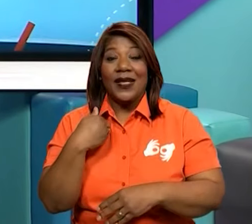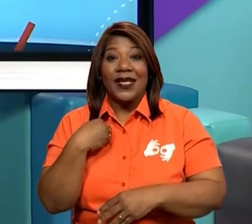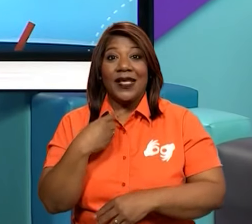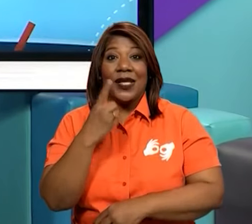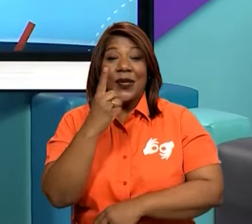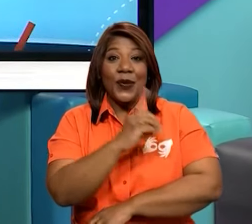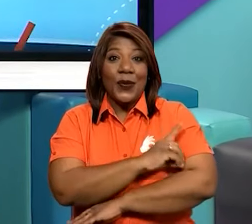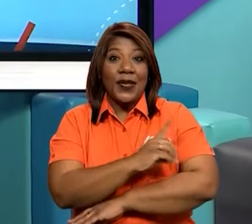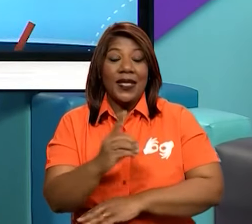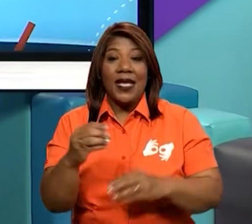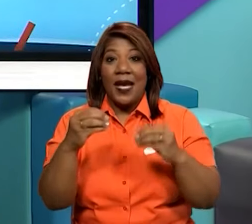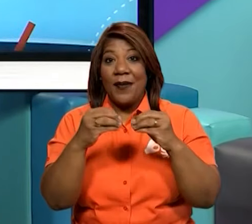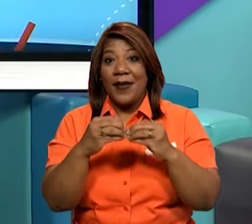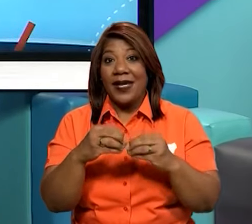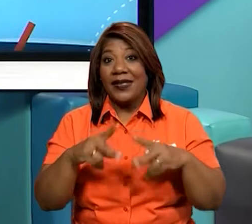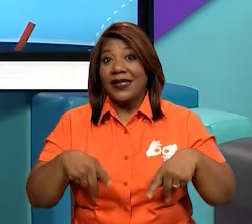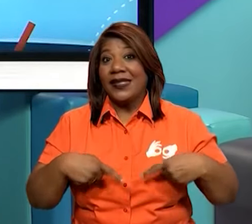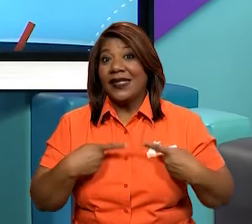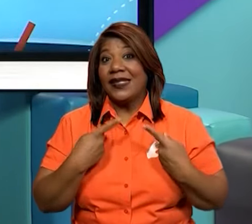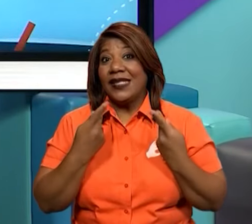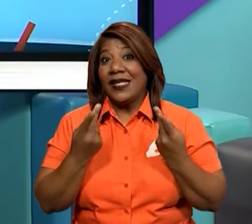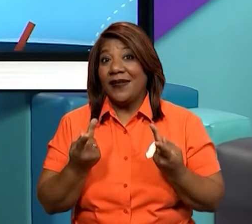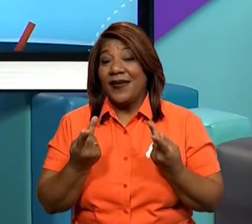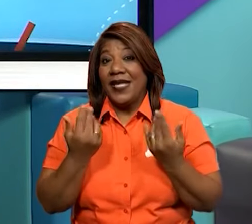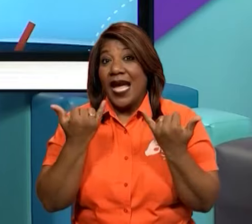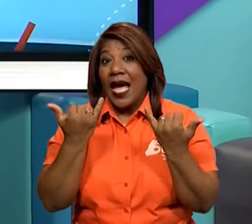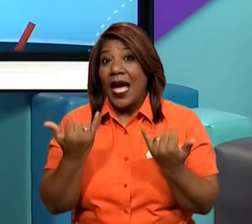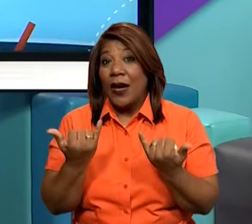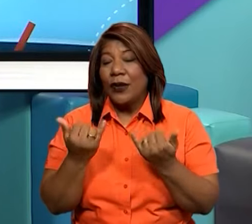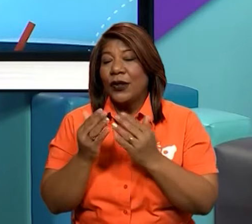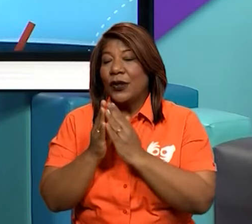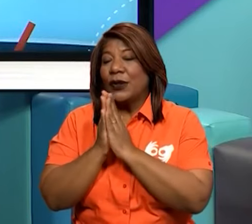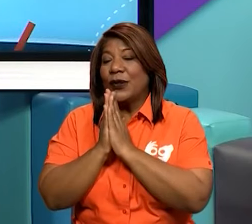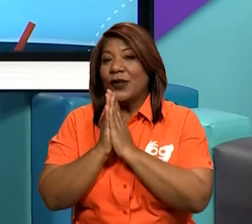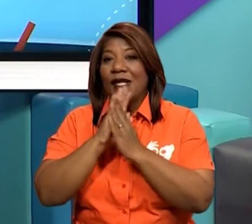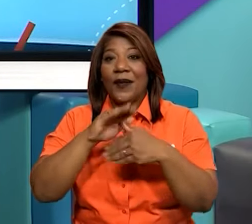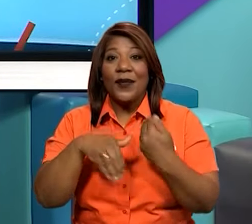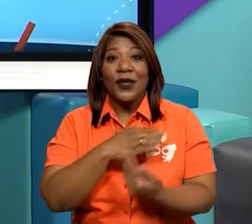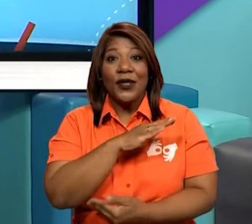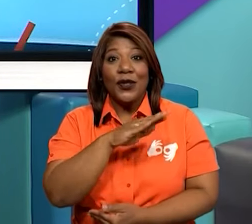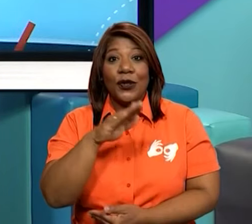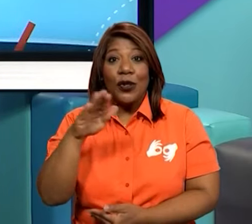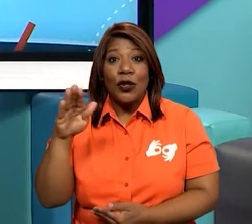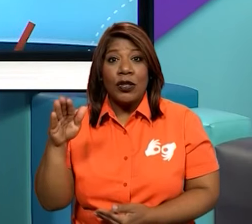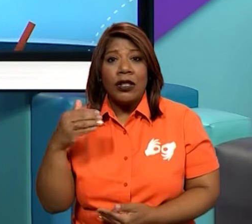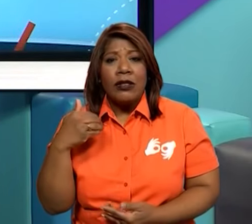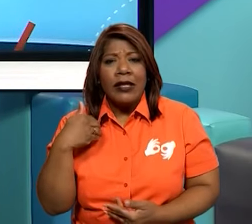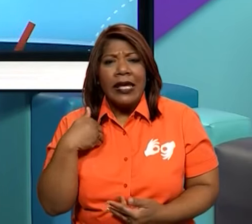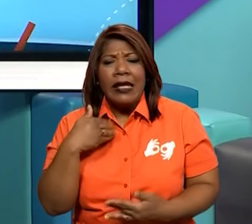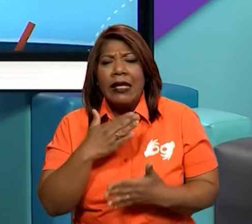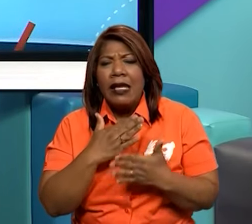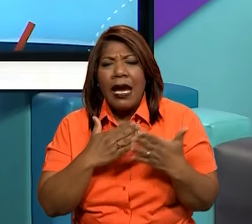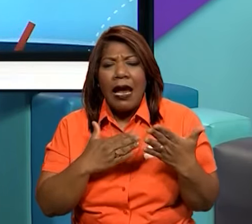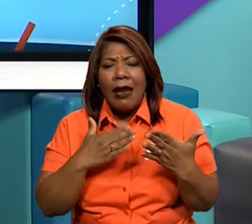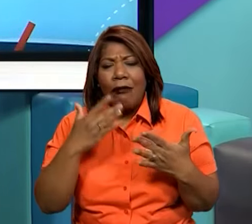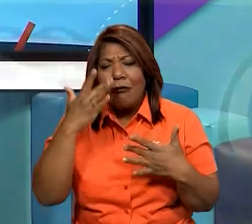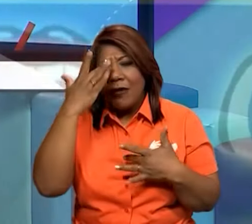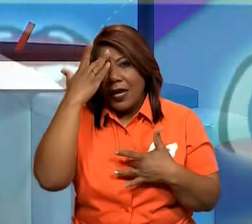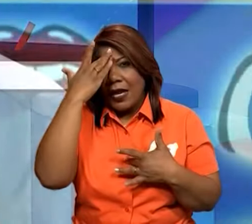tener un día más de vida. Señor, en este momento oro por esos niños que están enfermos, que